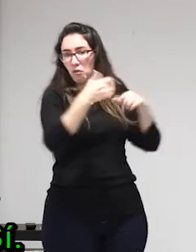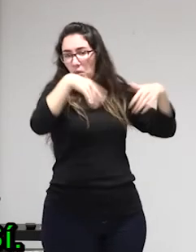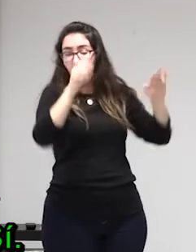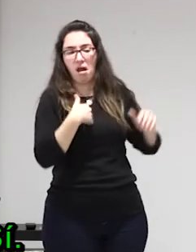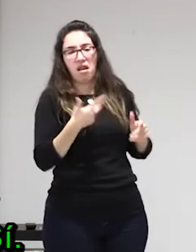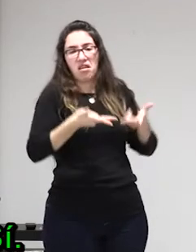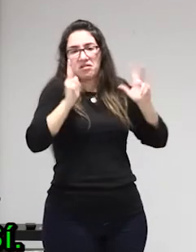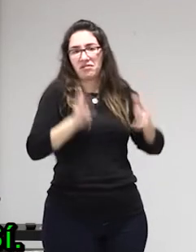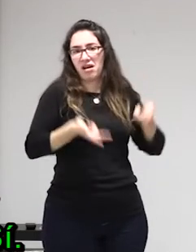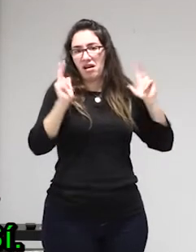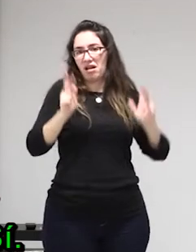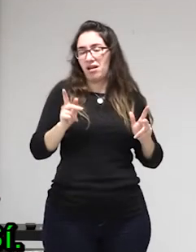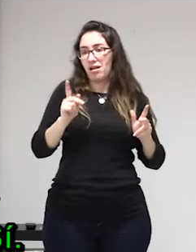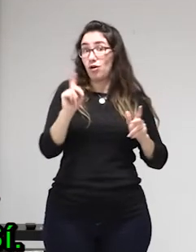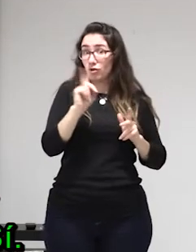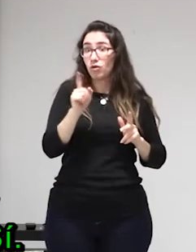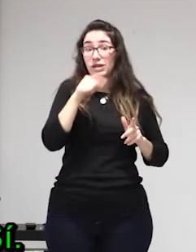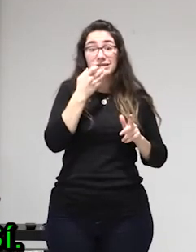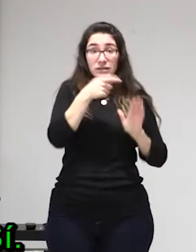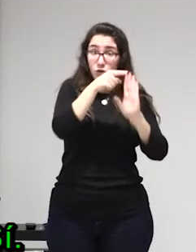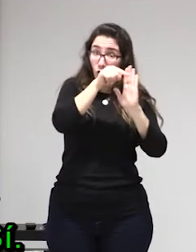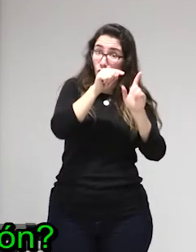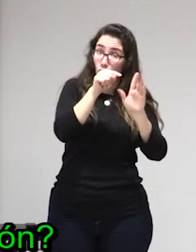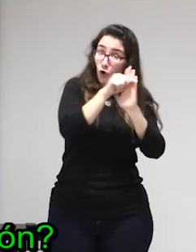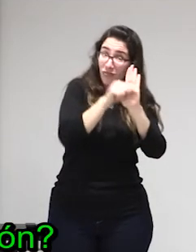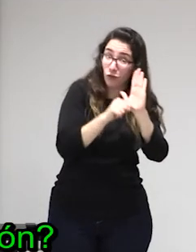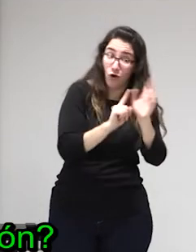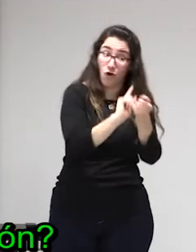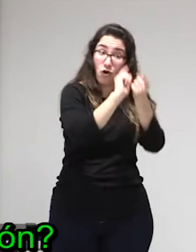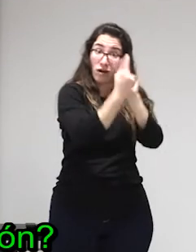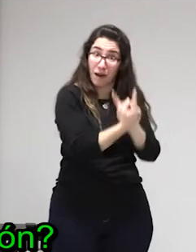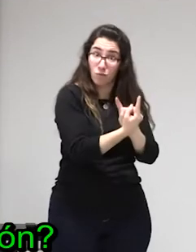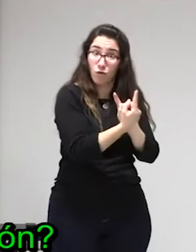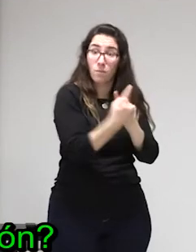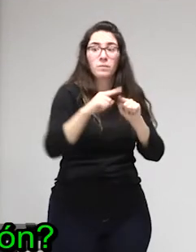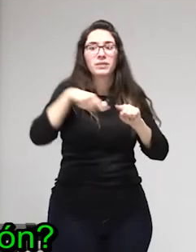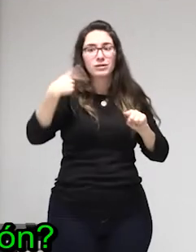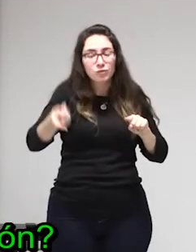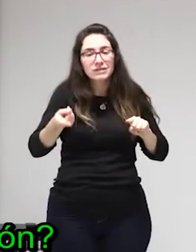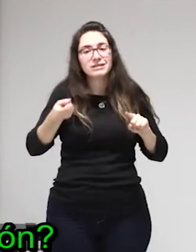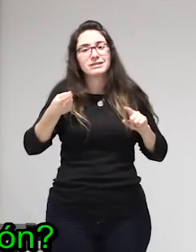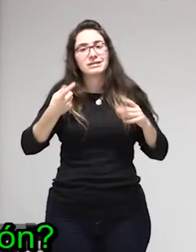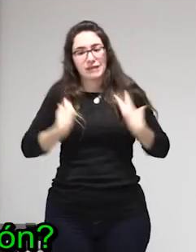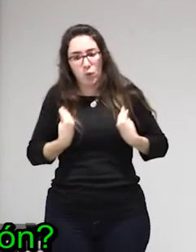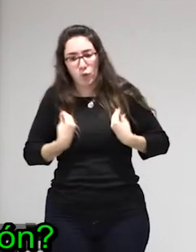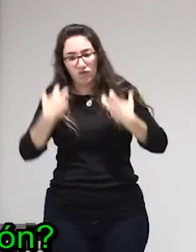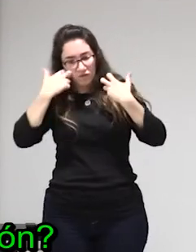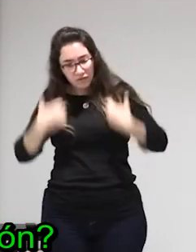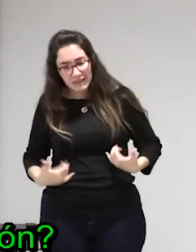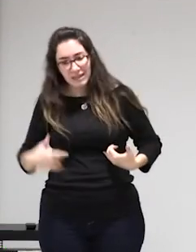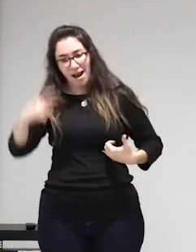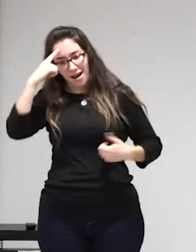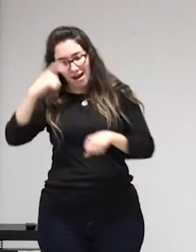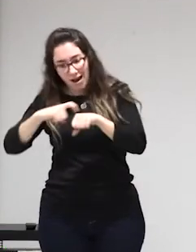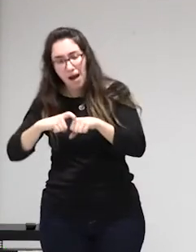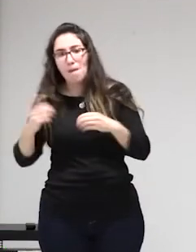que esa violencia puede generar trastorno de estrés postraumático sí que hay un estigma fortísimo que puede generar ansiedad y depresión